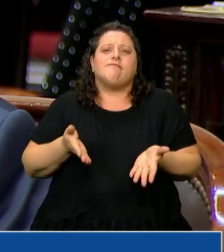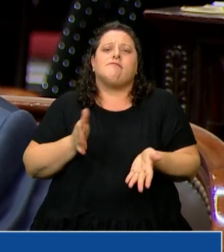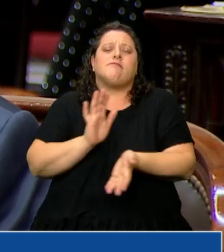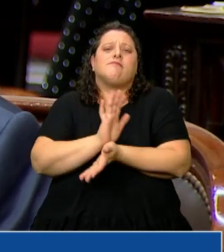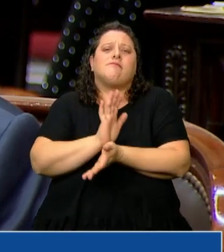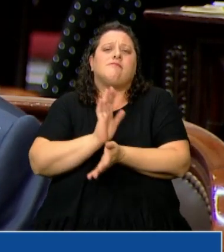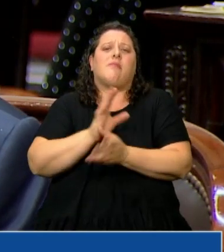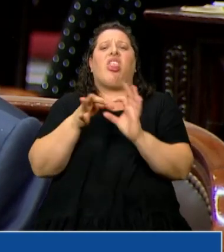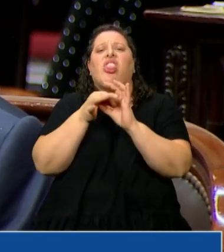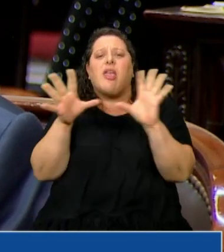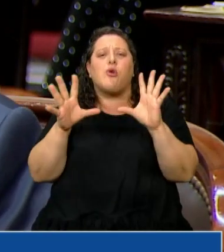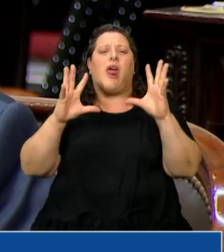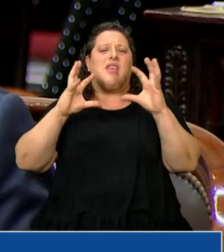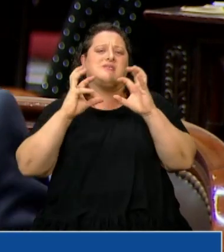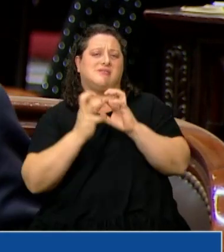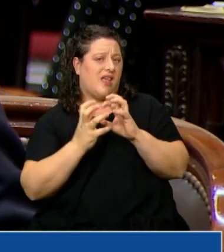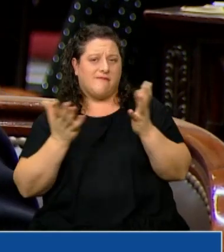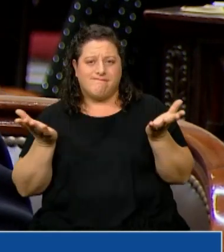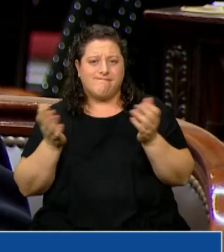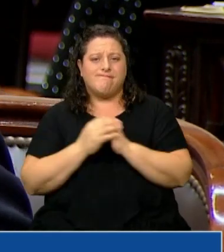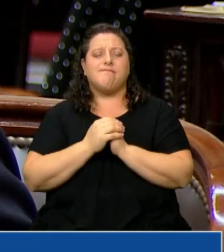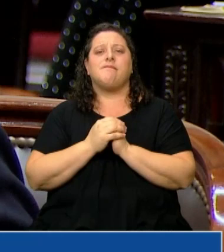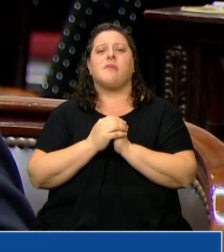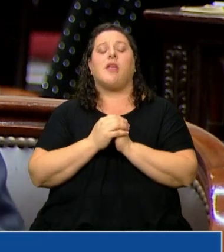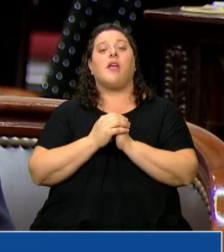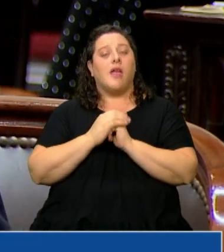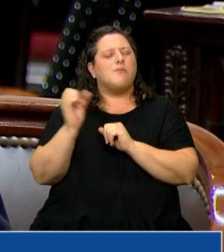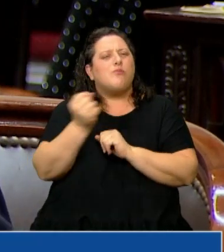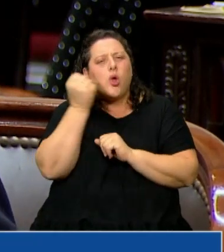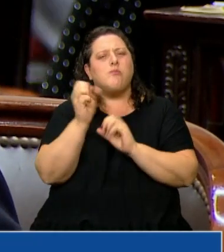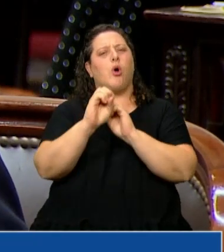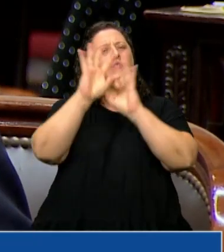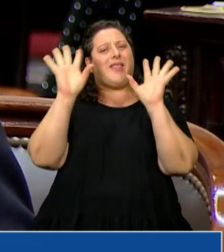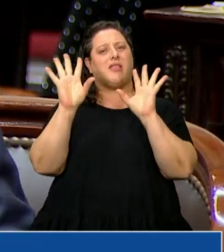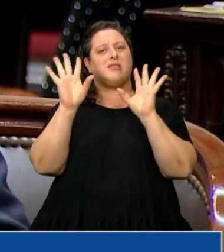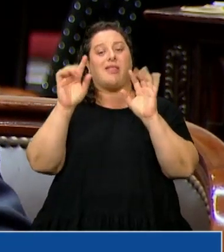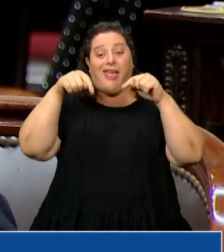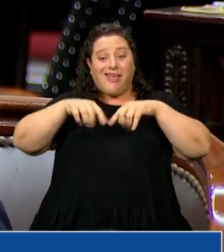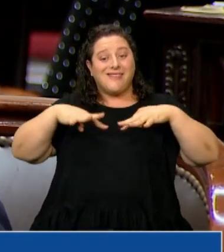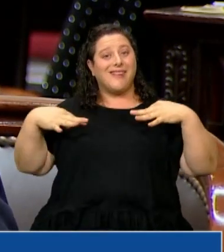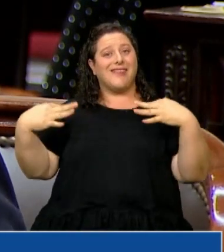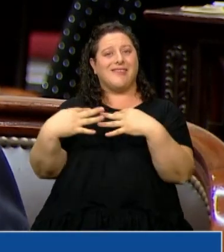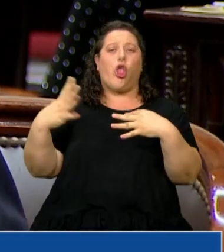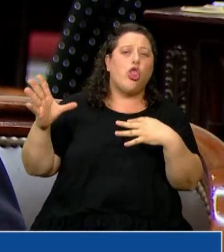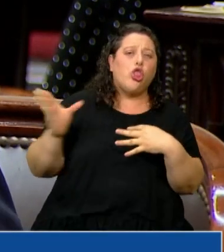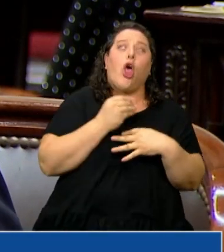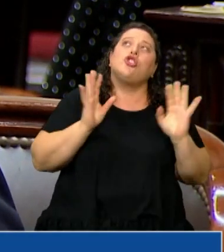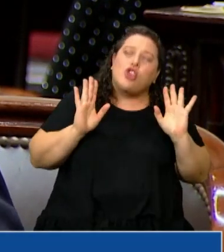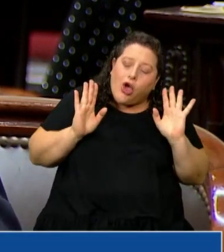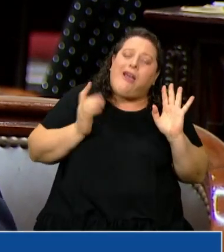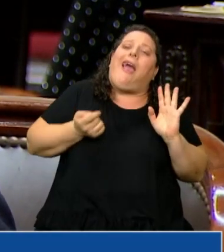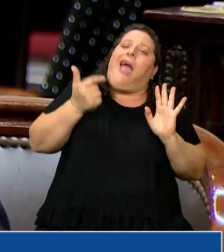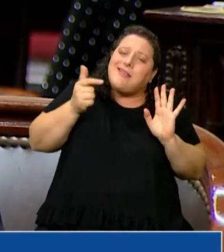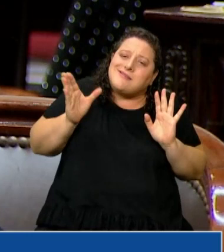democrática. Por eso que es importante aclarar que todos en este recinto, o casi todos en este recinto,